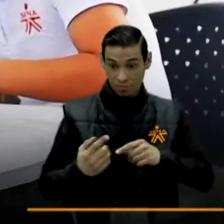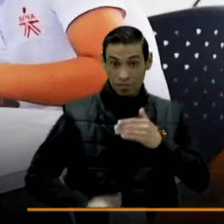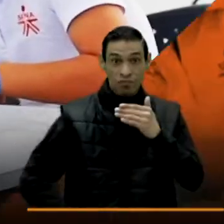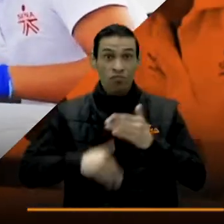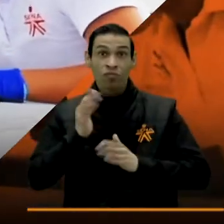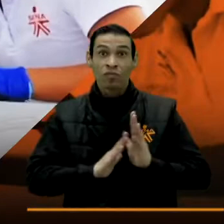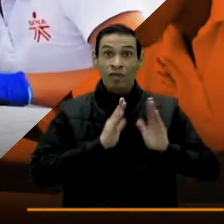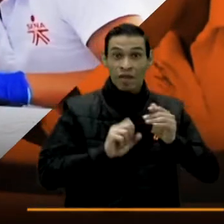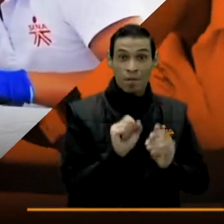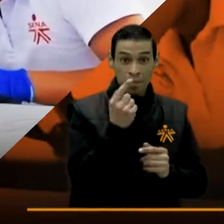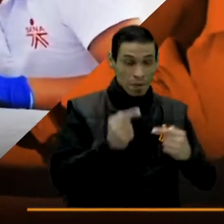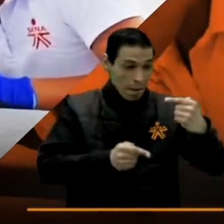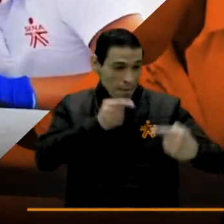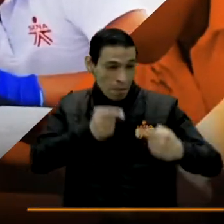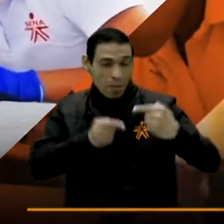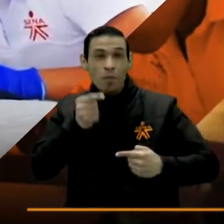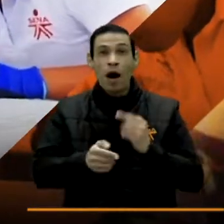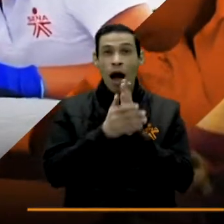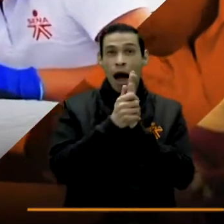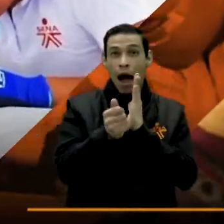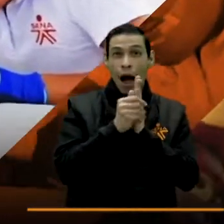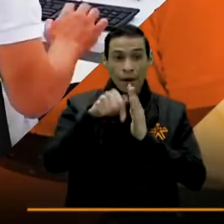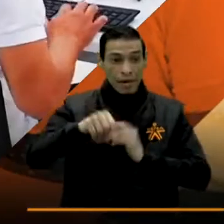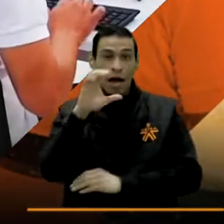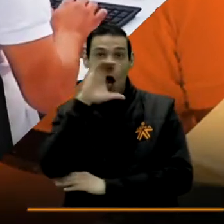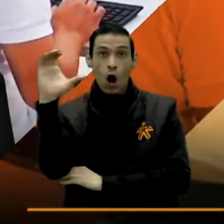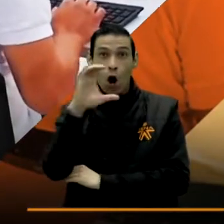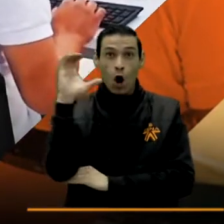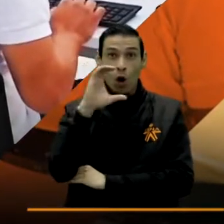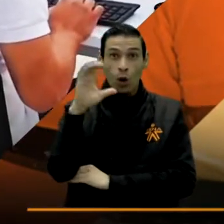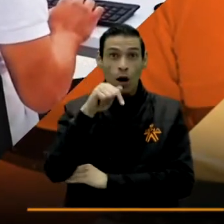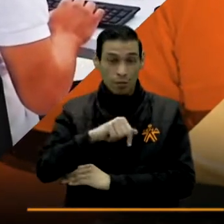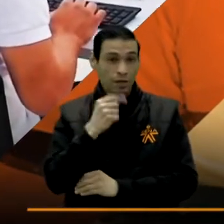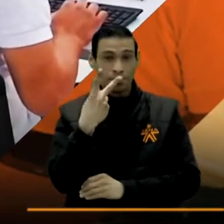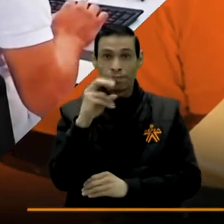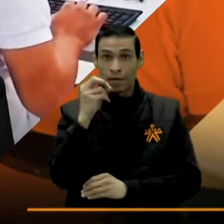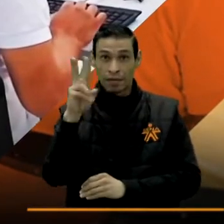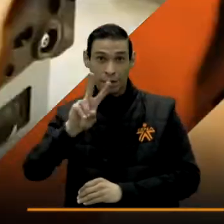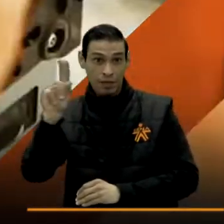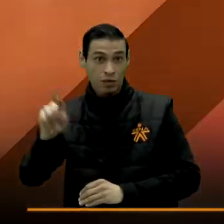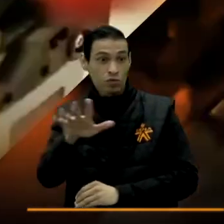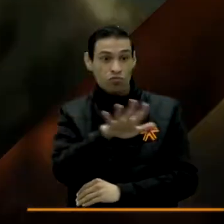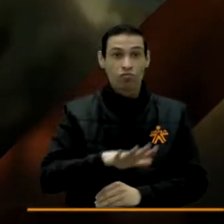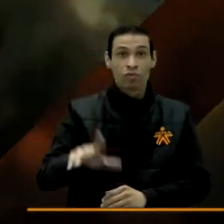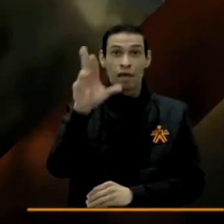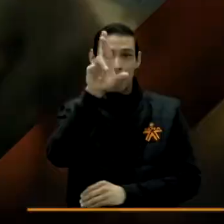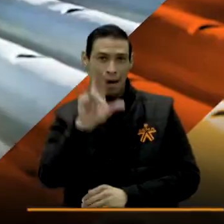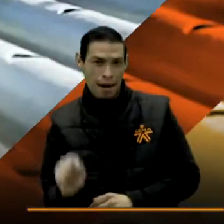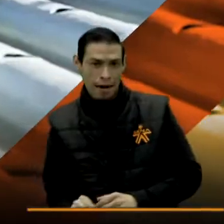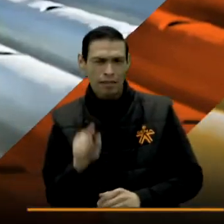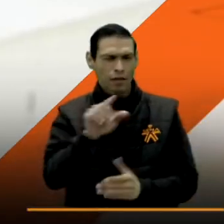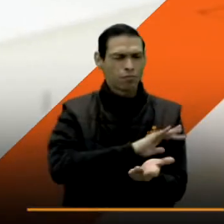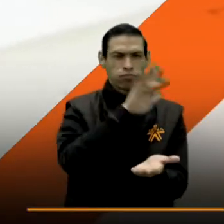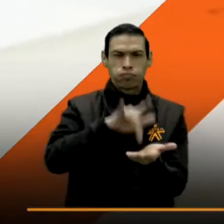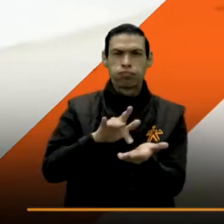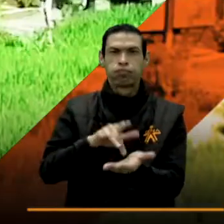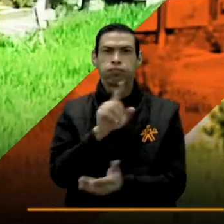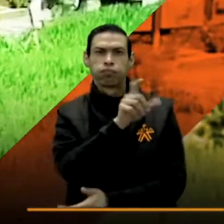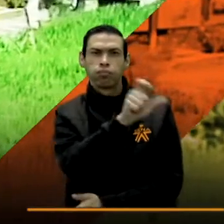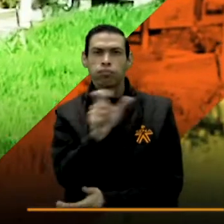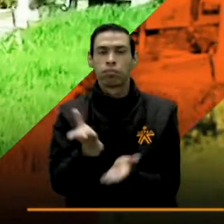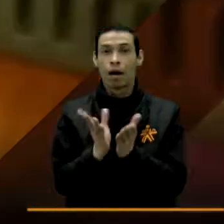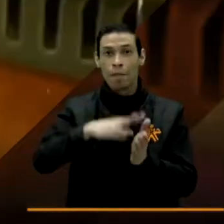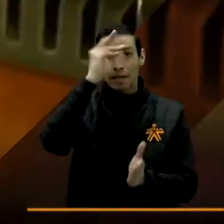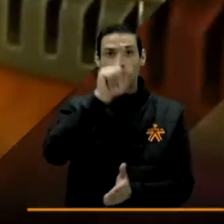La próxima semana arranca la primera fase de la competencia nacional de WorldSkills Colombia 2021 que se desarrollará en la regional Risaralda con la